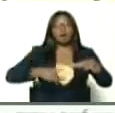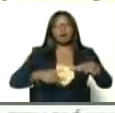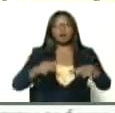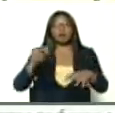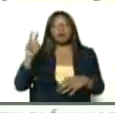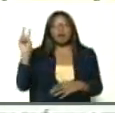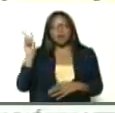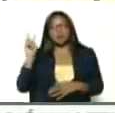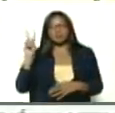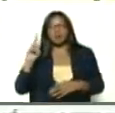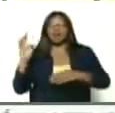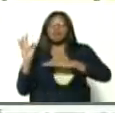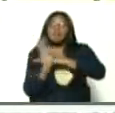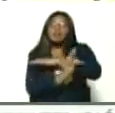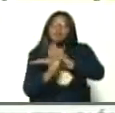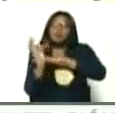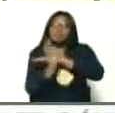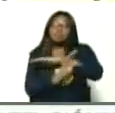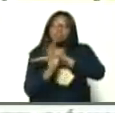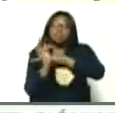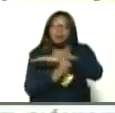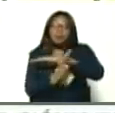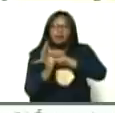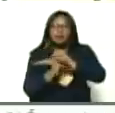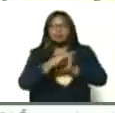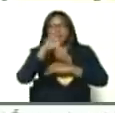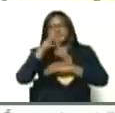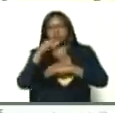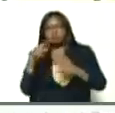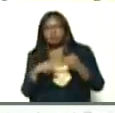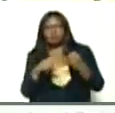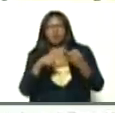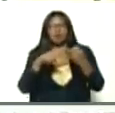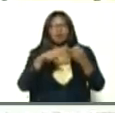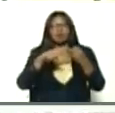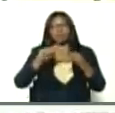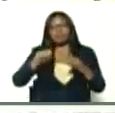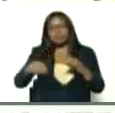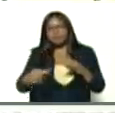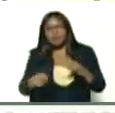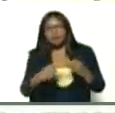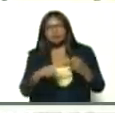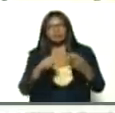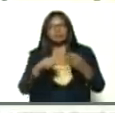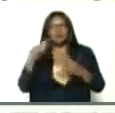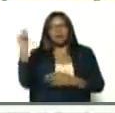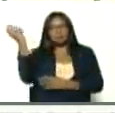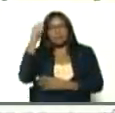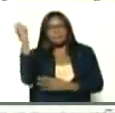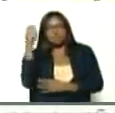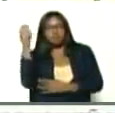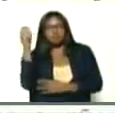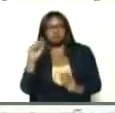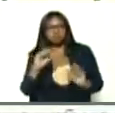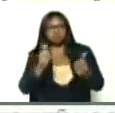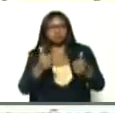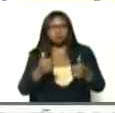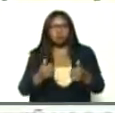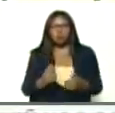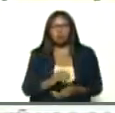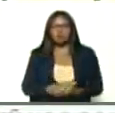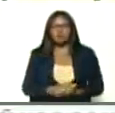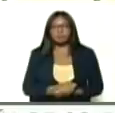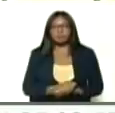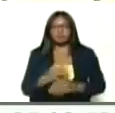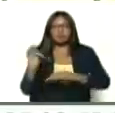fronteras, por la frontera del Zulio, por la frontera del Tachi, la frontera de Apure, fundamentalmente, la